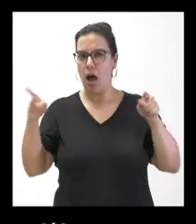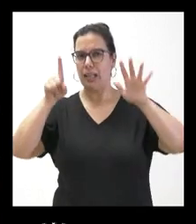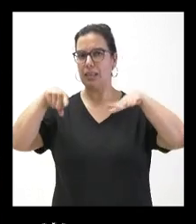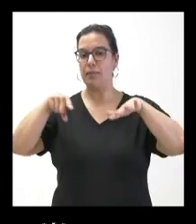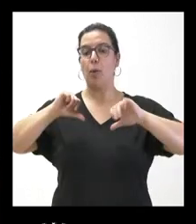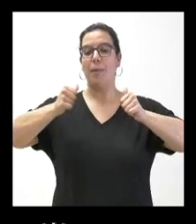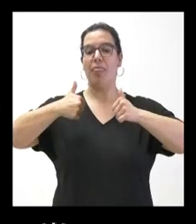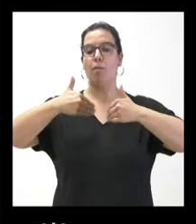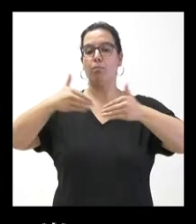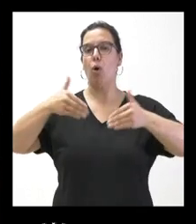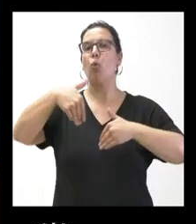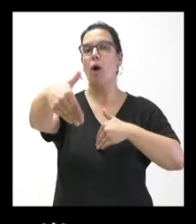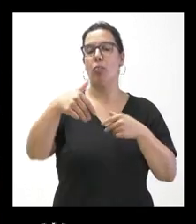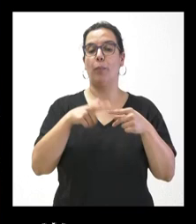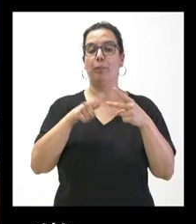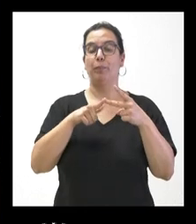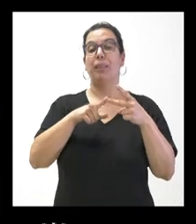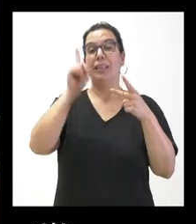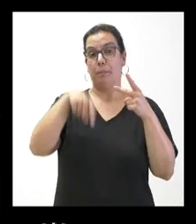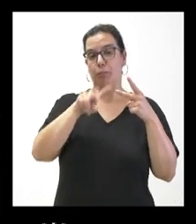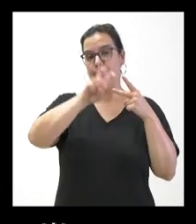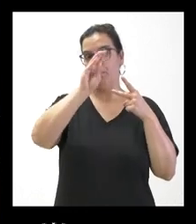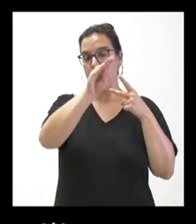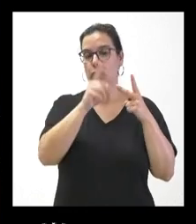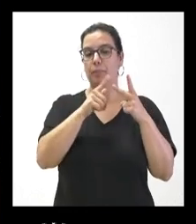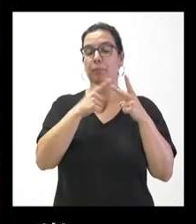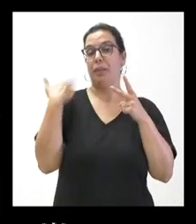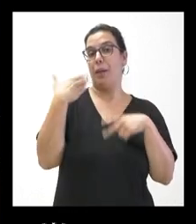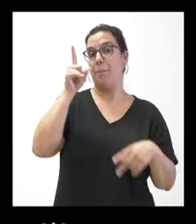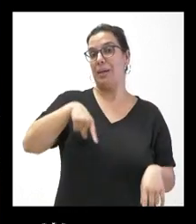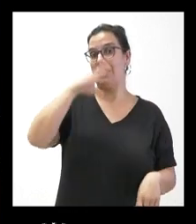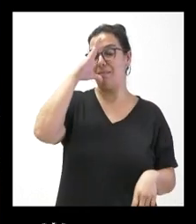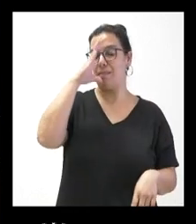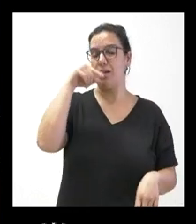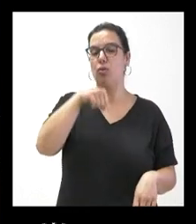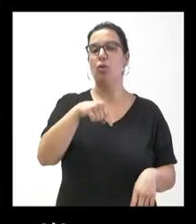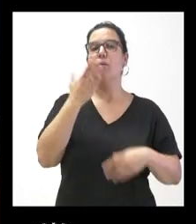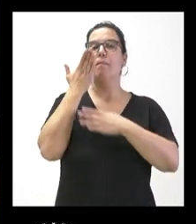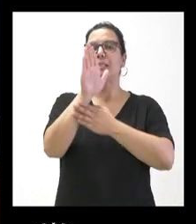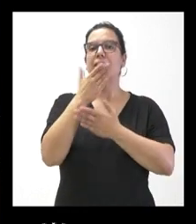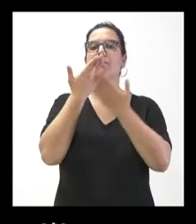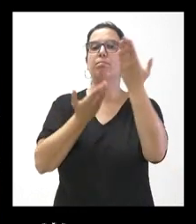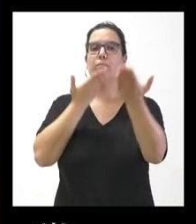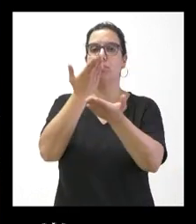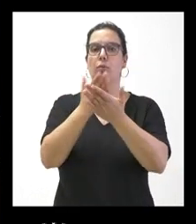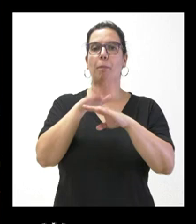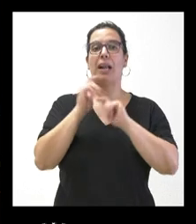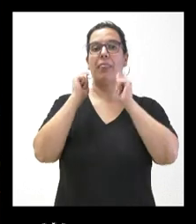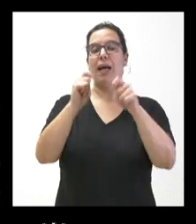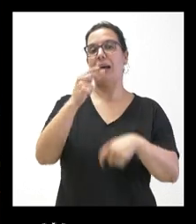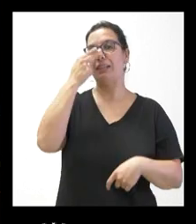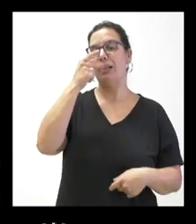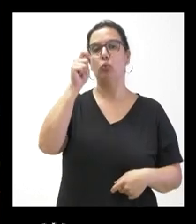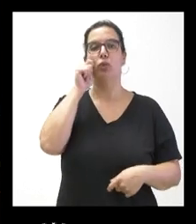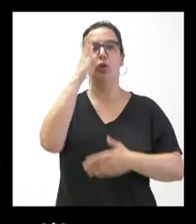convencer los trabajos? Y, por otro lado, el pasado mes de febrero se presentó la solicitud para declarar de interés turístico